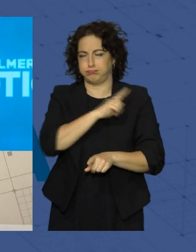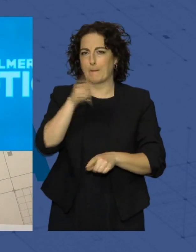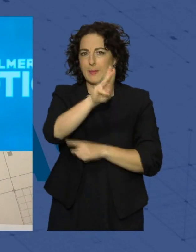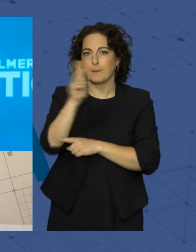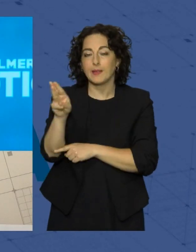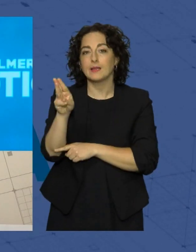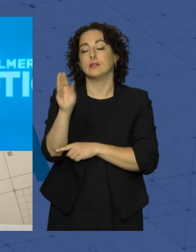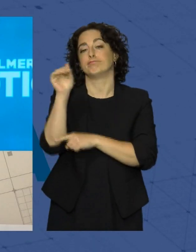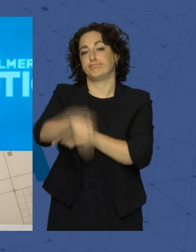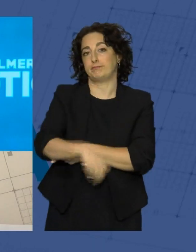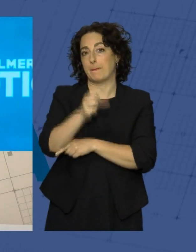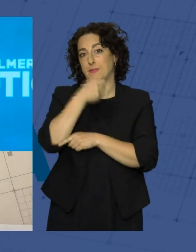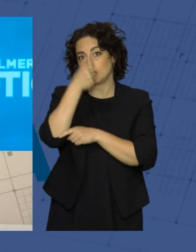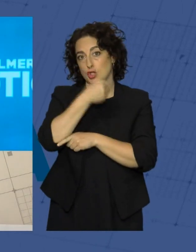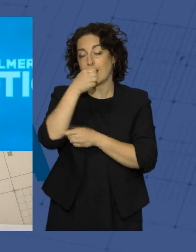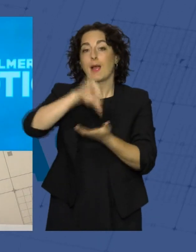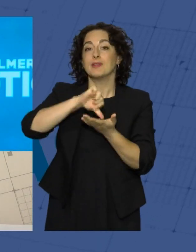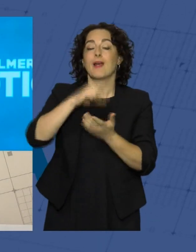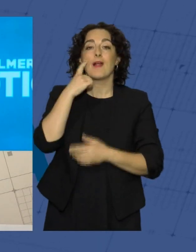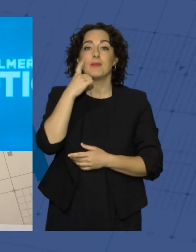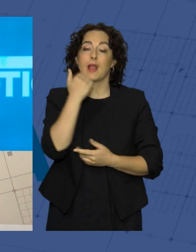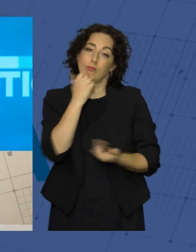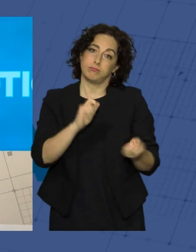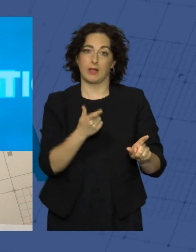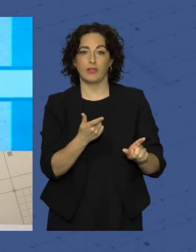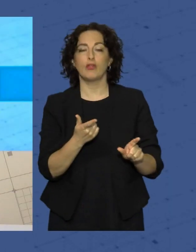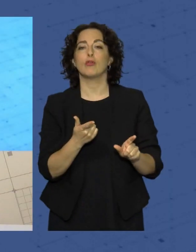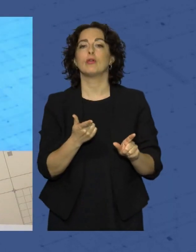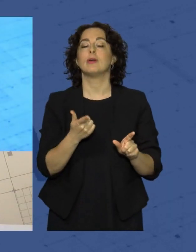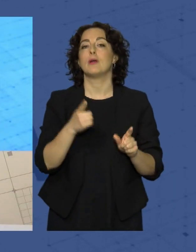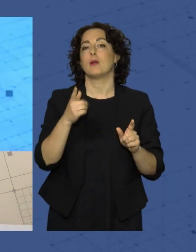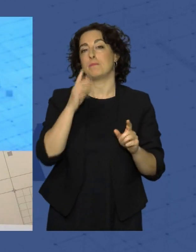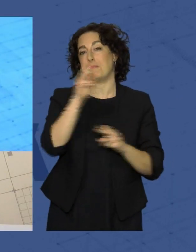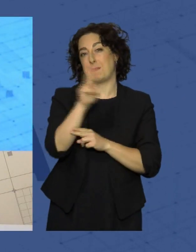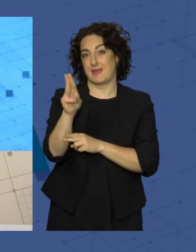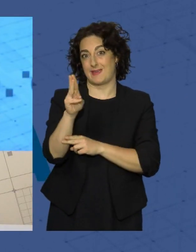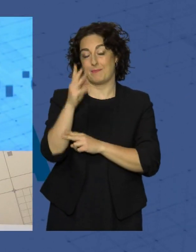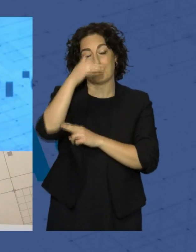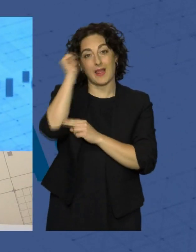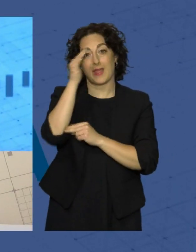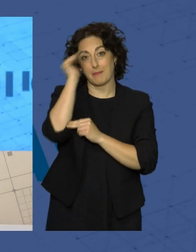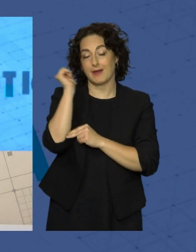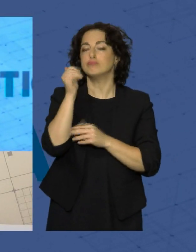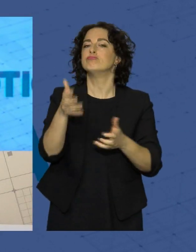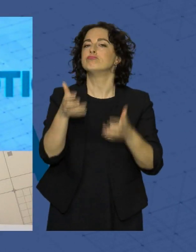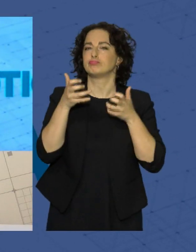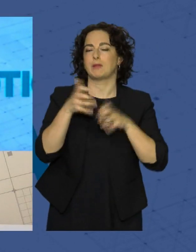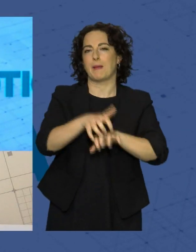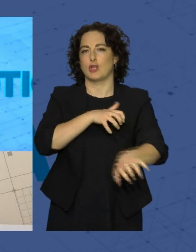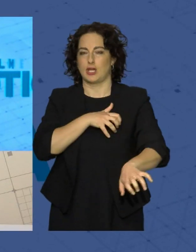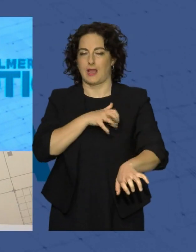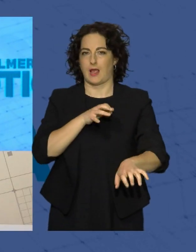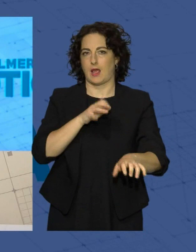PSOE. En la capital almeriense, algo similar. La popular María del Mar Vázquez consigue la mayoría absoluta con 15